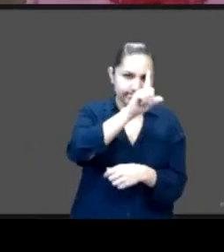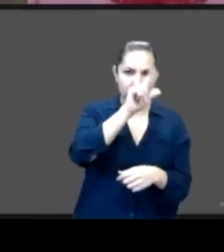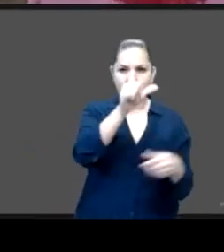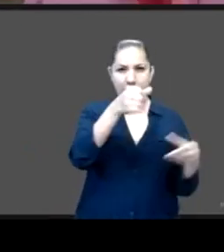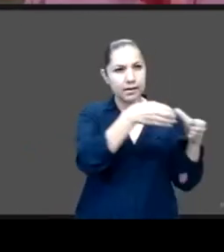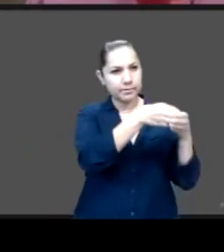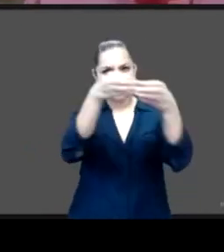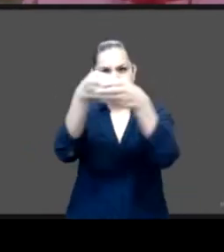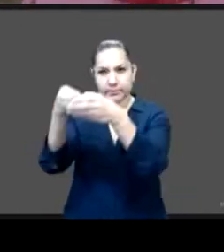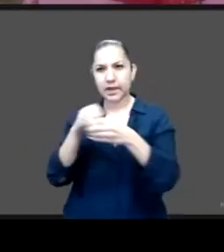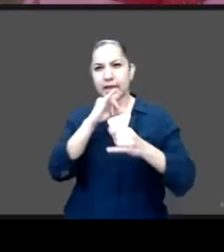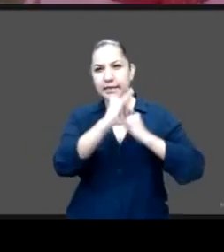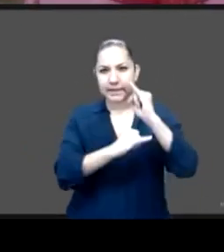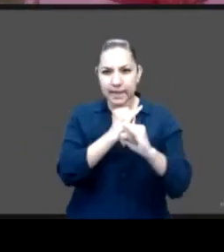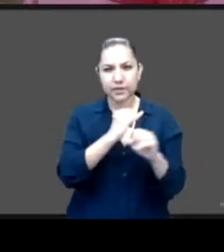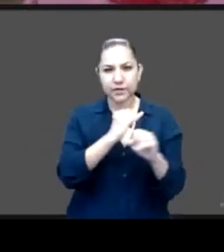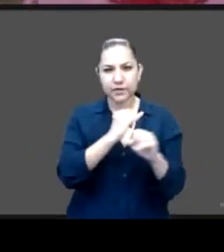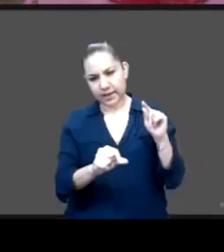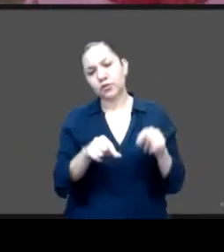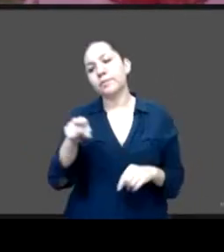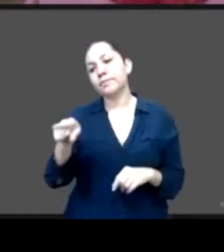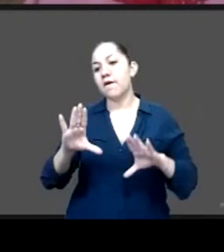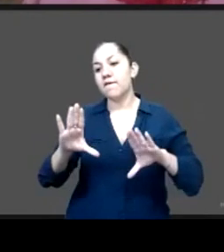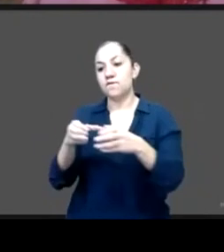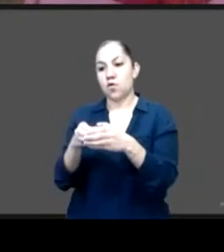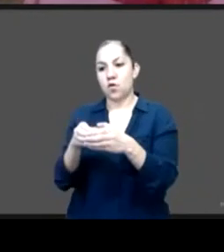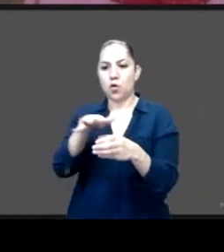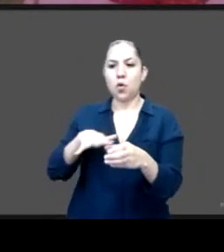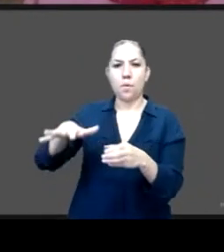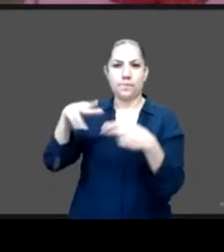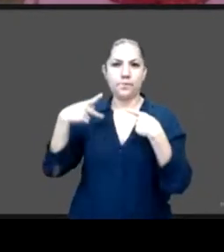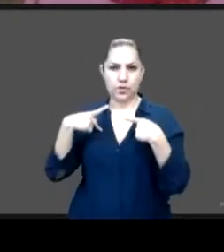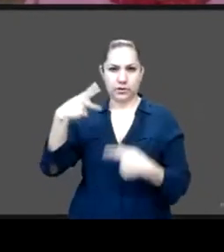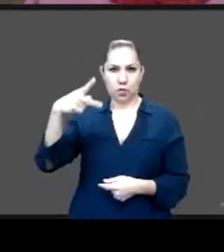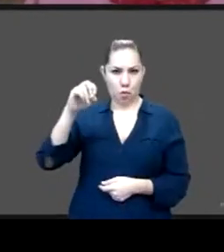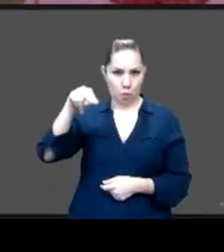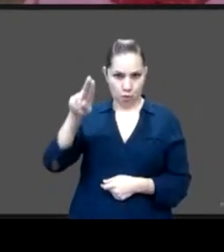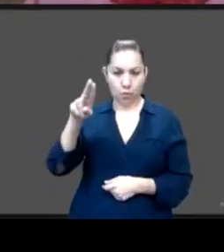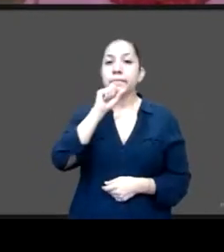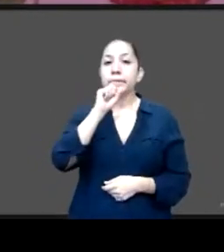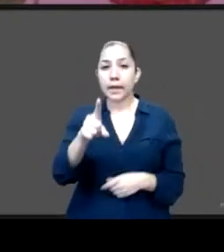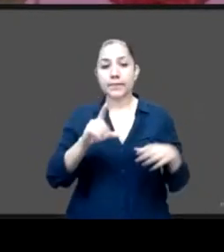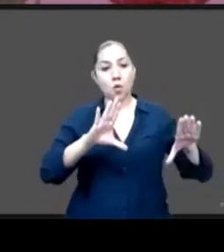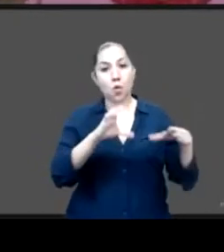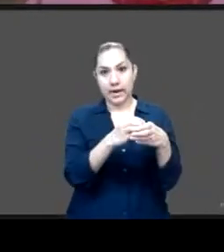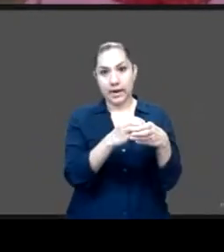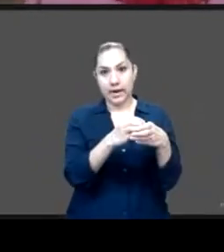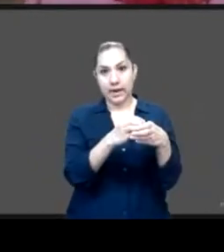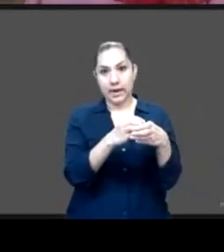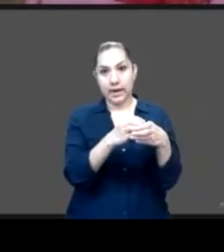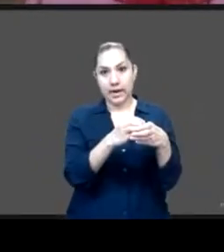nacionales, como el Fondo de Población de las Naciones Unidas, la Organización Panamericana de la Salud, Organización